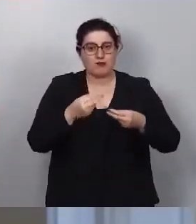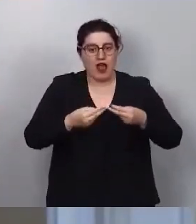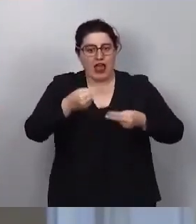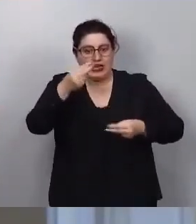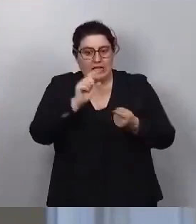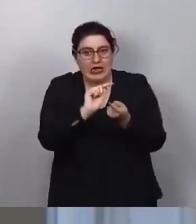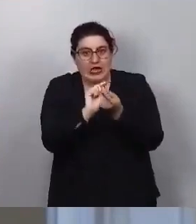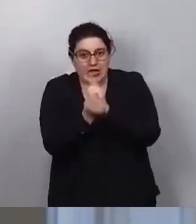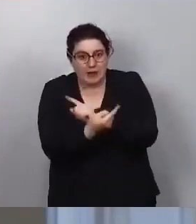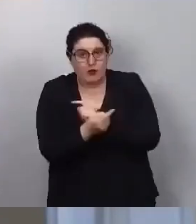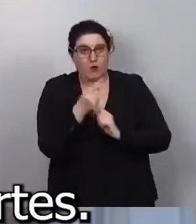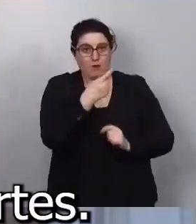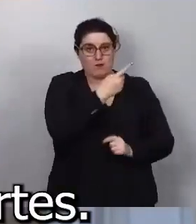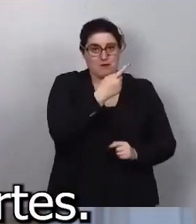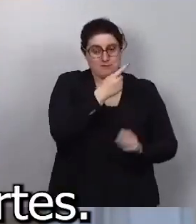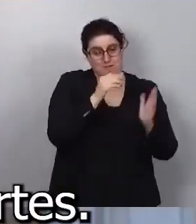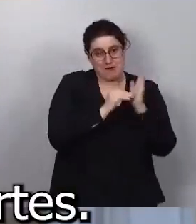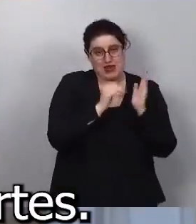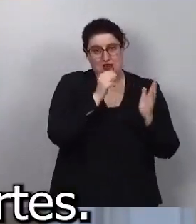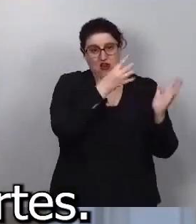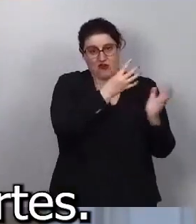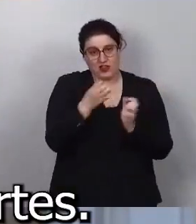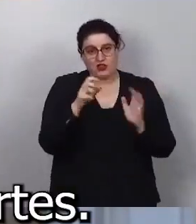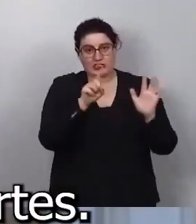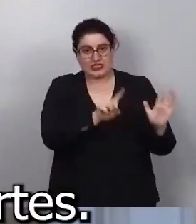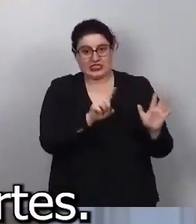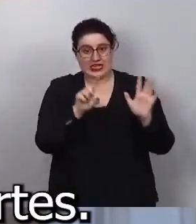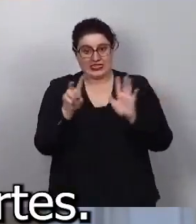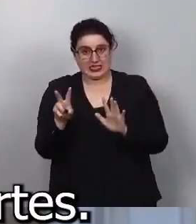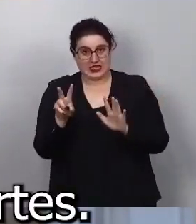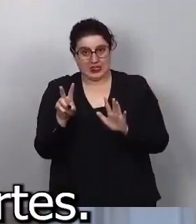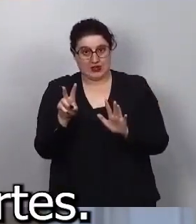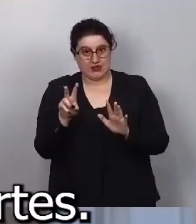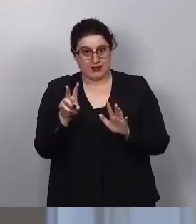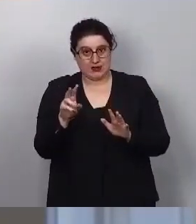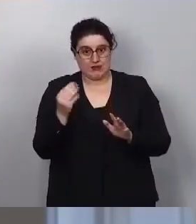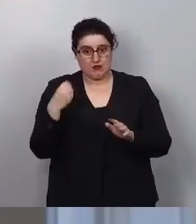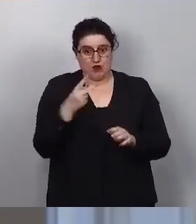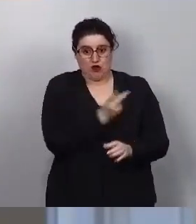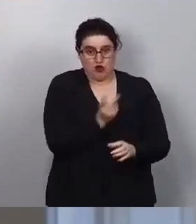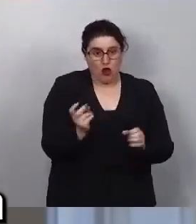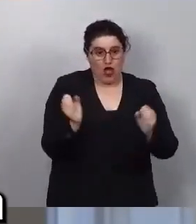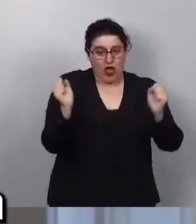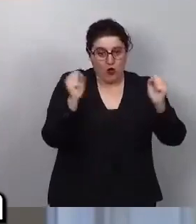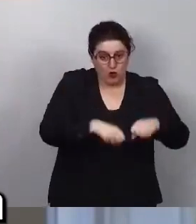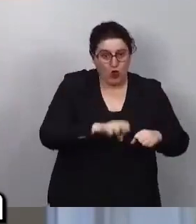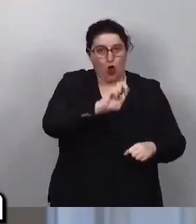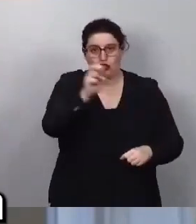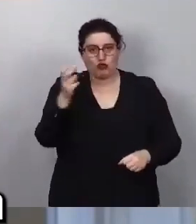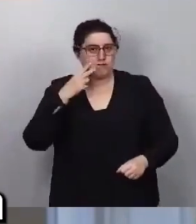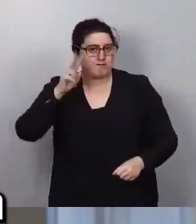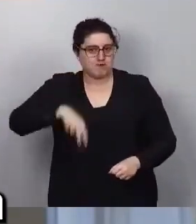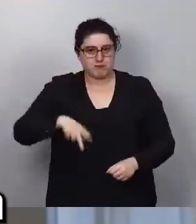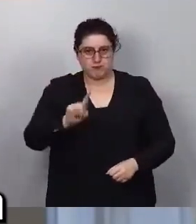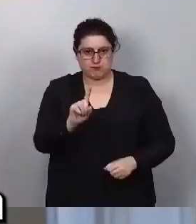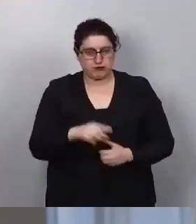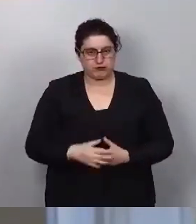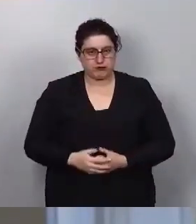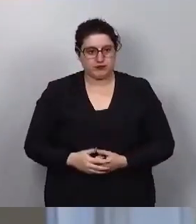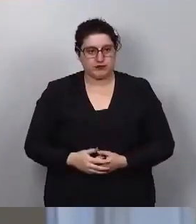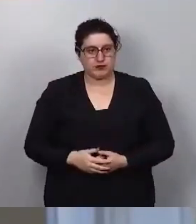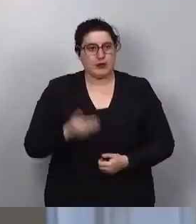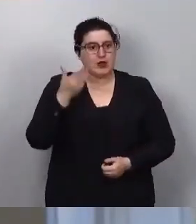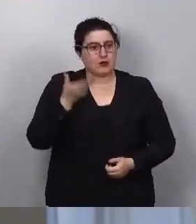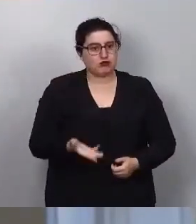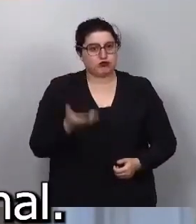de 1967 que no sean los acordados por las partes. También es esencial que Palestina